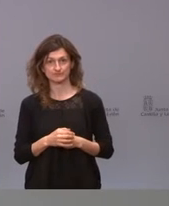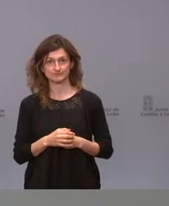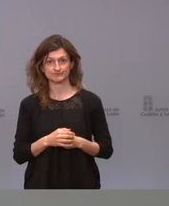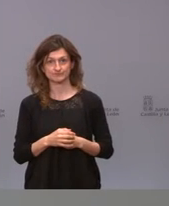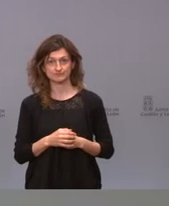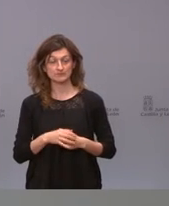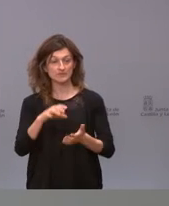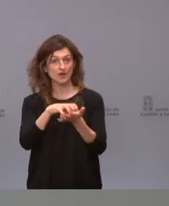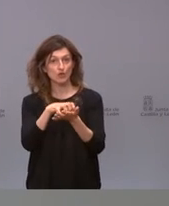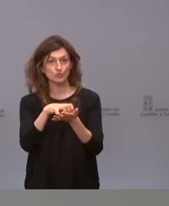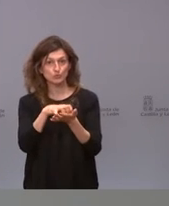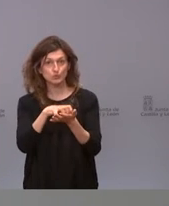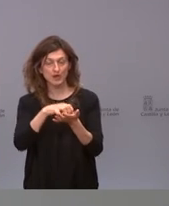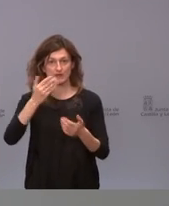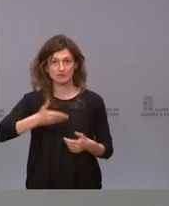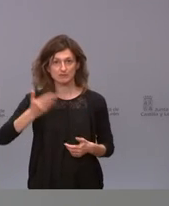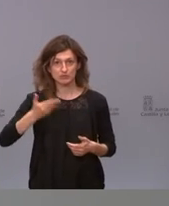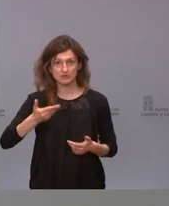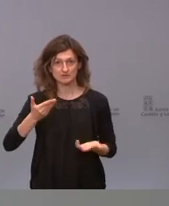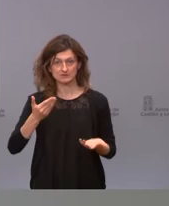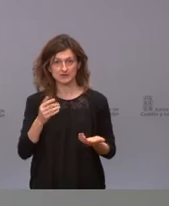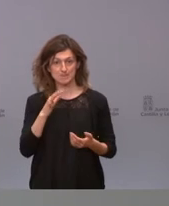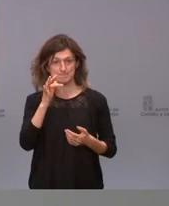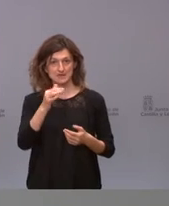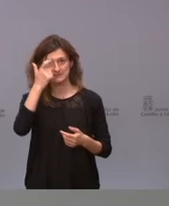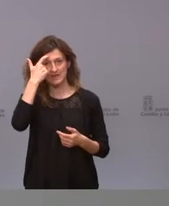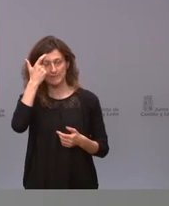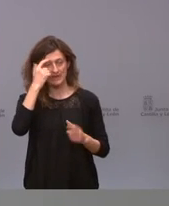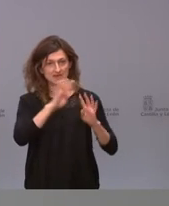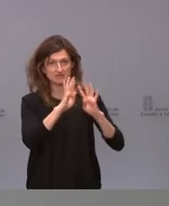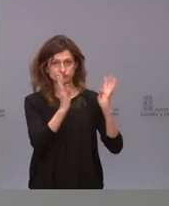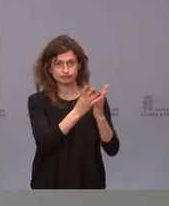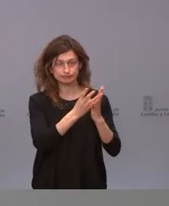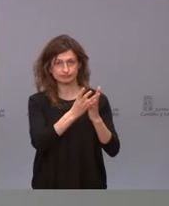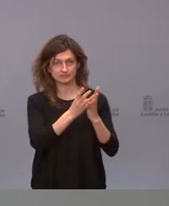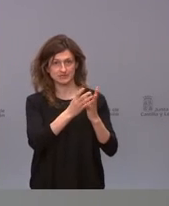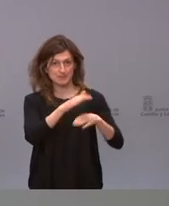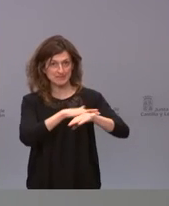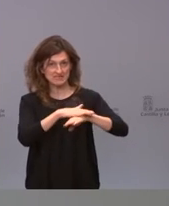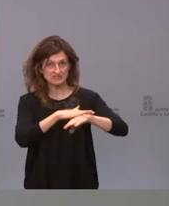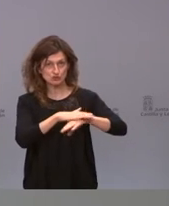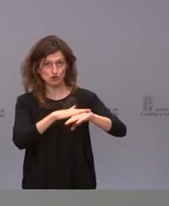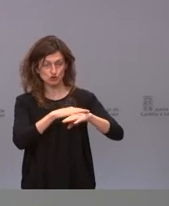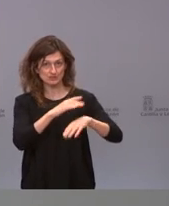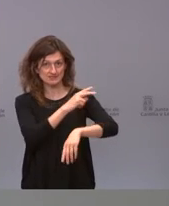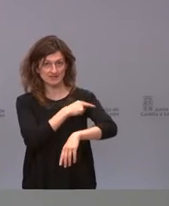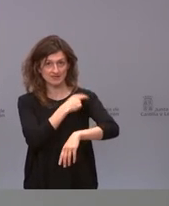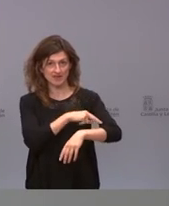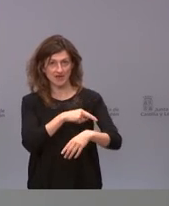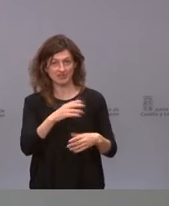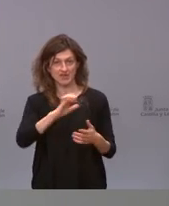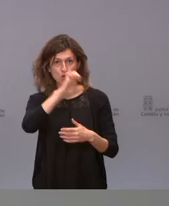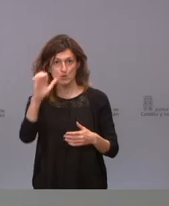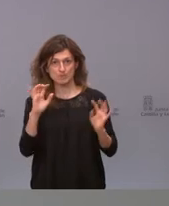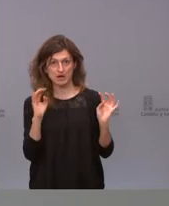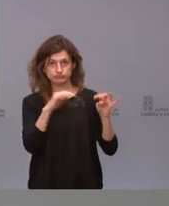ante la duda de que esto era importante encima saber que se iban a reunir los ministros de sanidad de toda